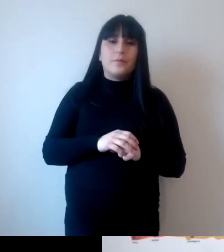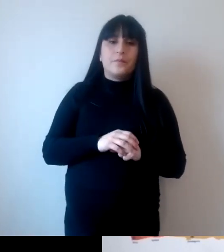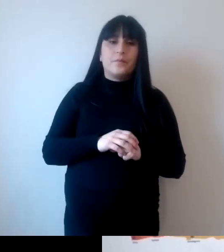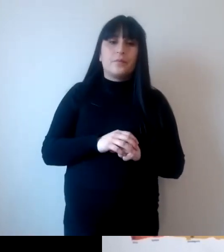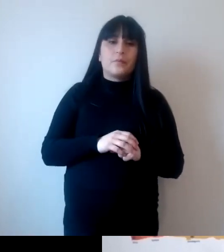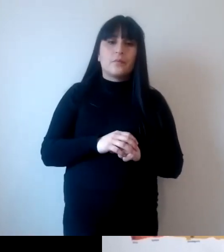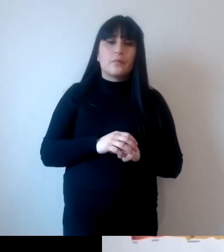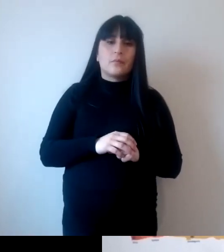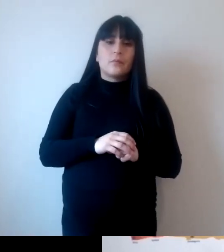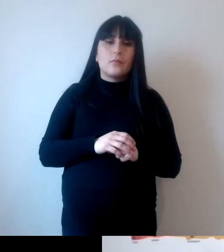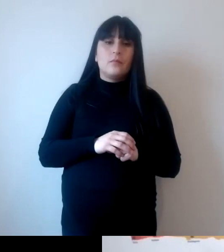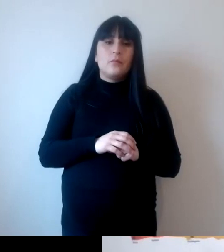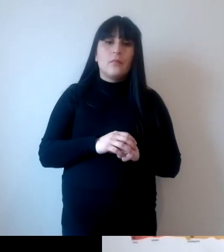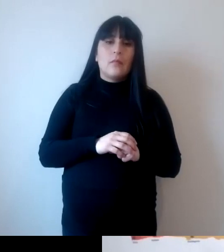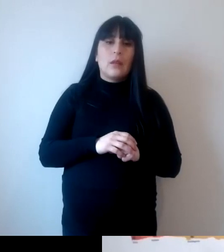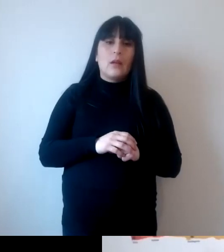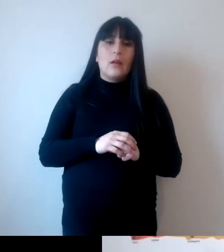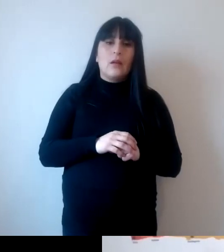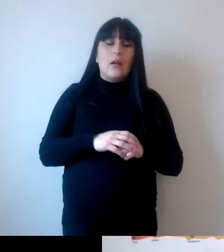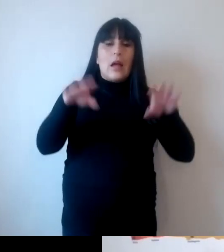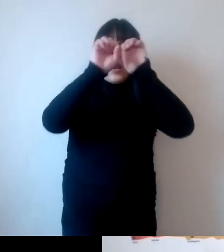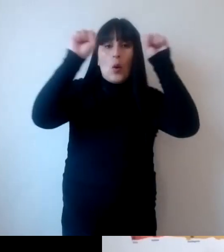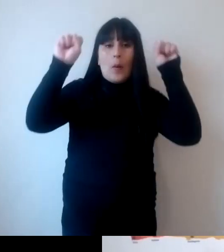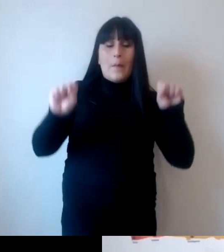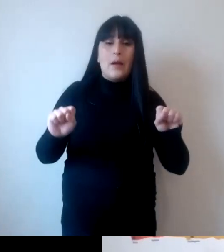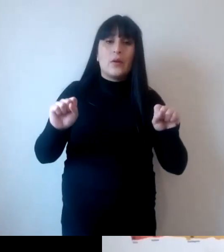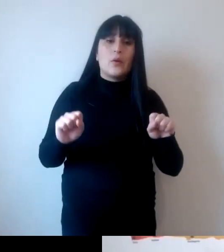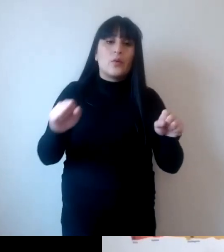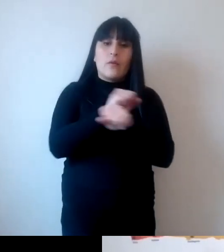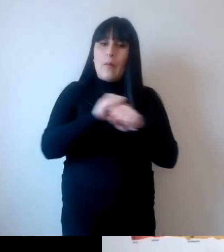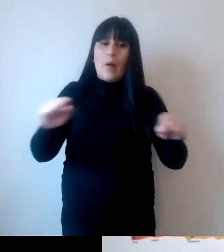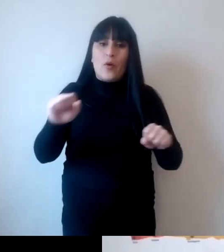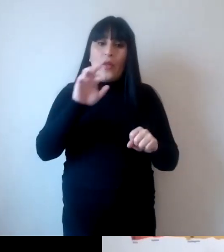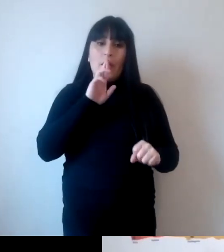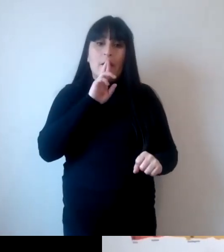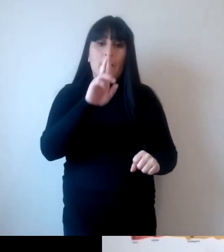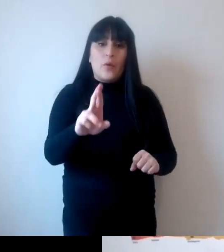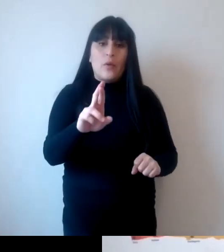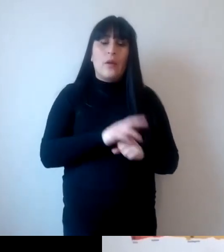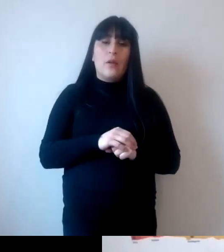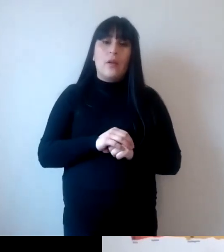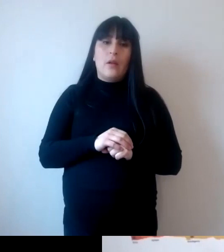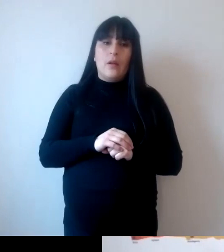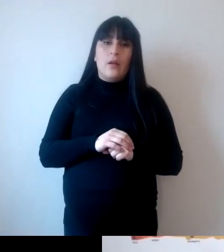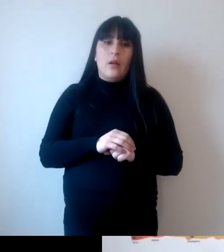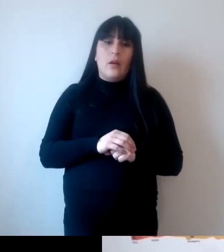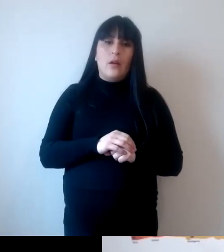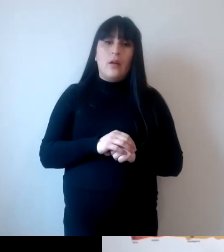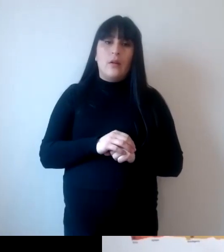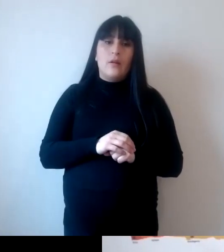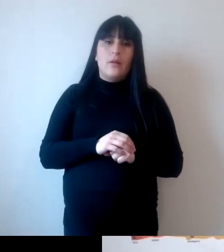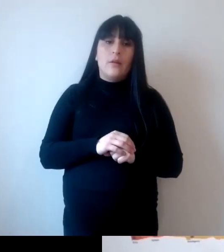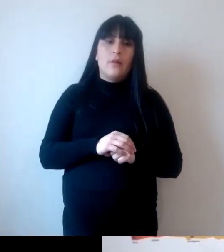consigamos entender que probablemente en los marcos del capitalismo no lo vamos a poder responder y que seamos capaces de construir una alternativa un modelo